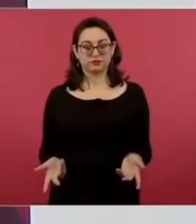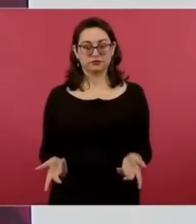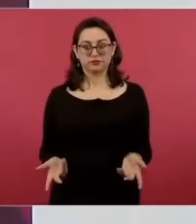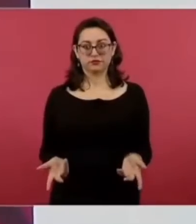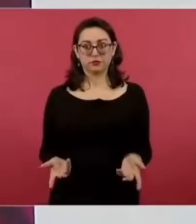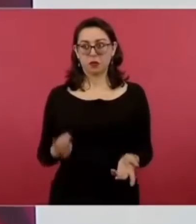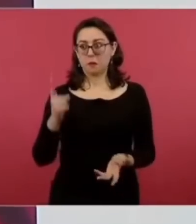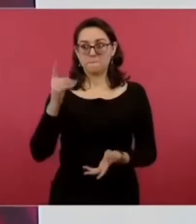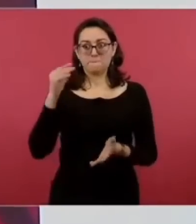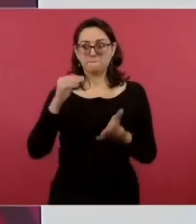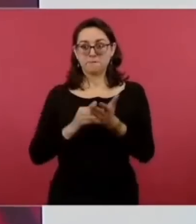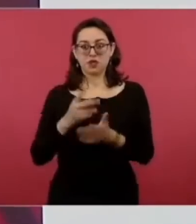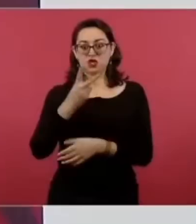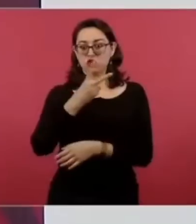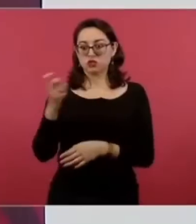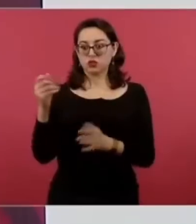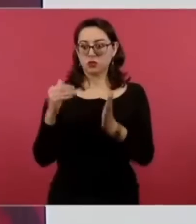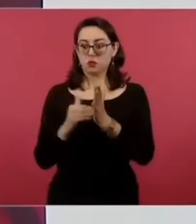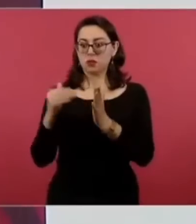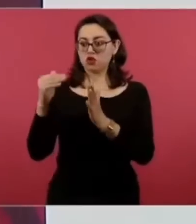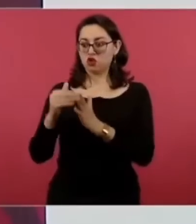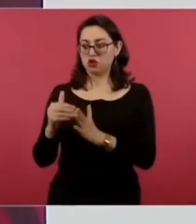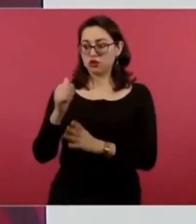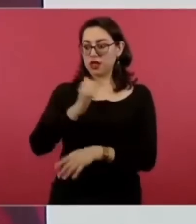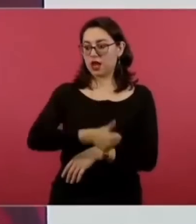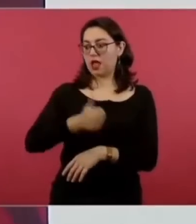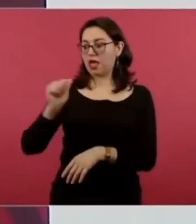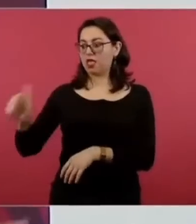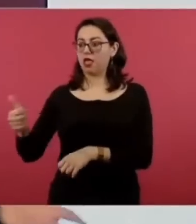mil mil doscientos millones por cada uno grandes